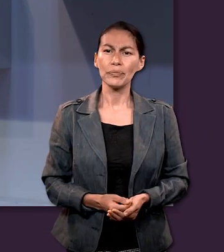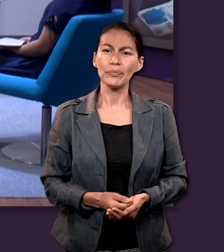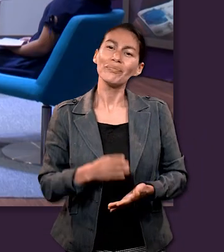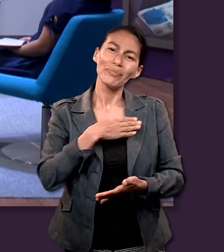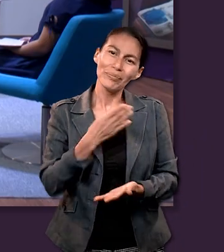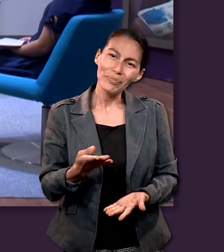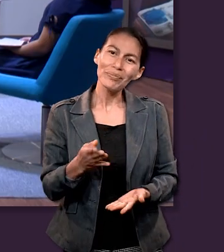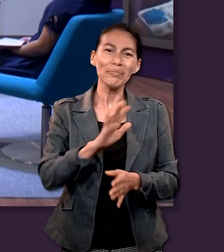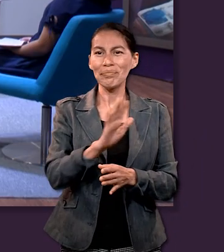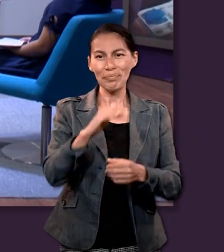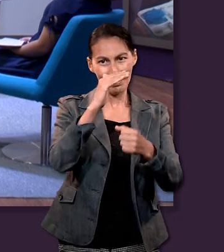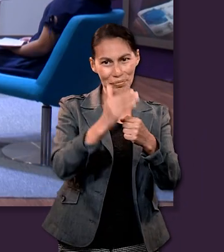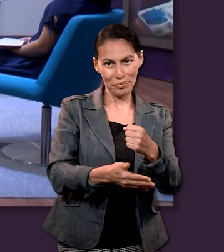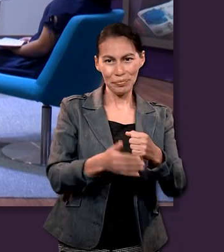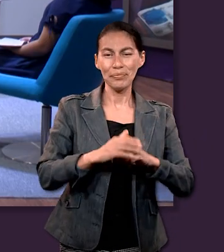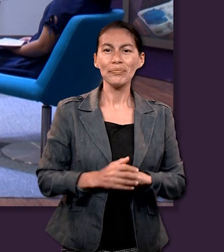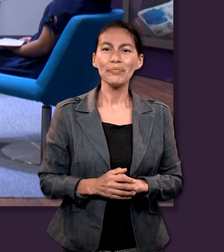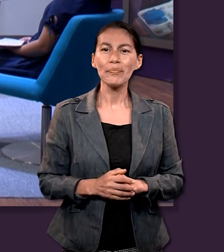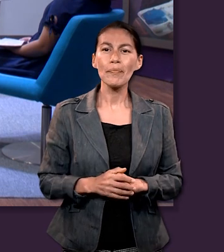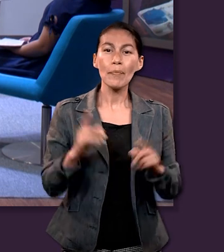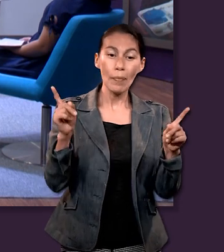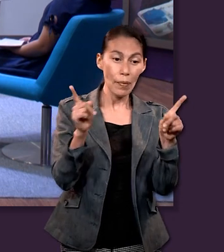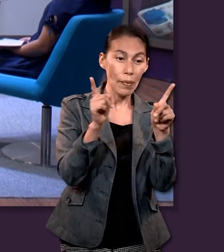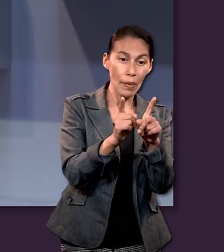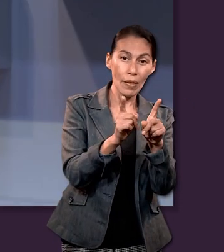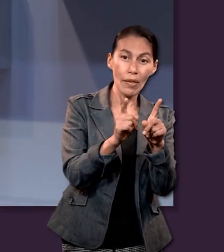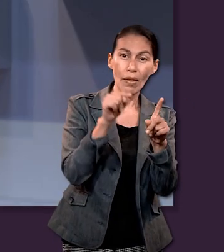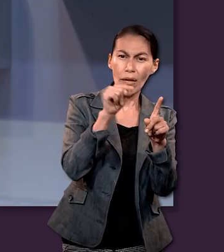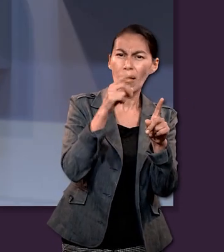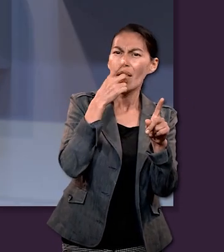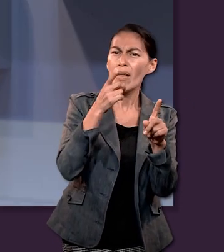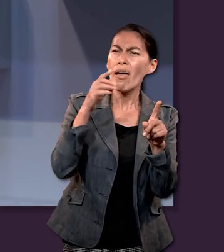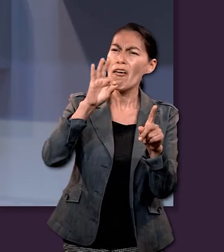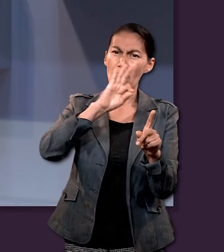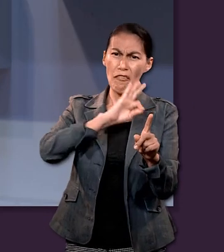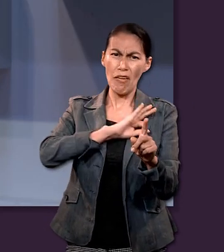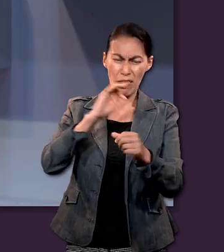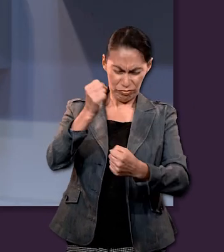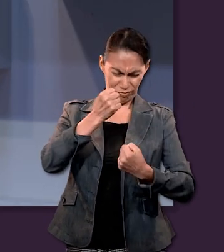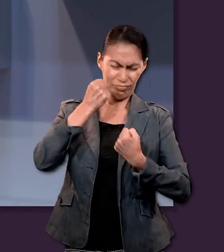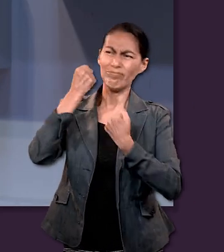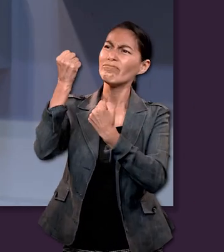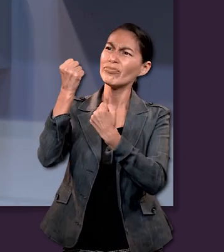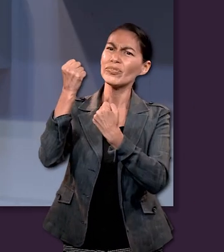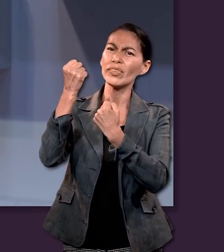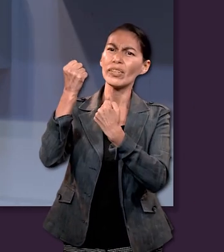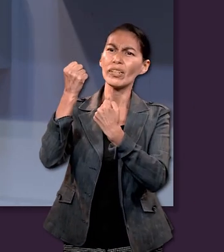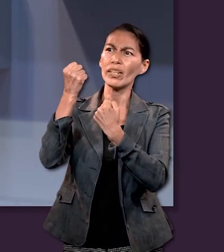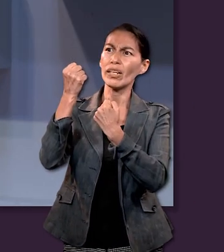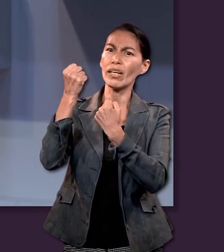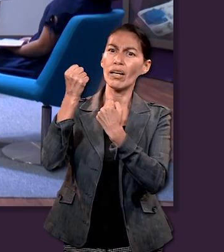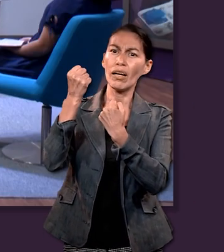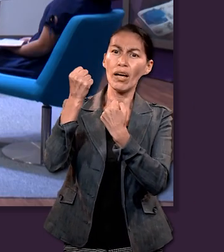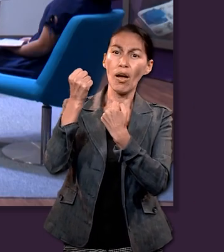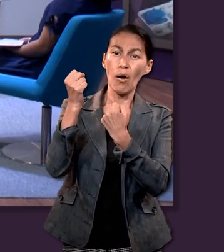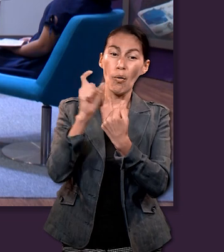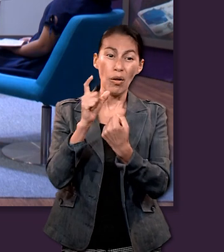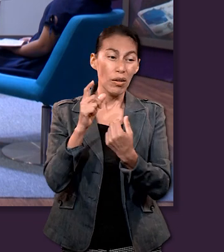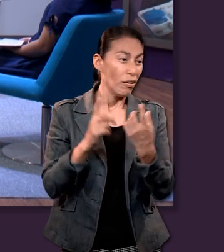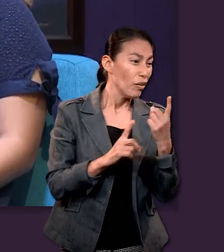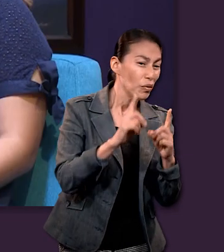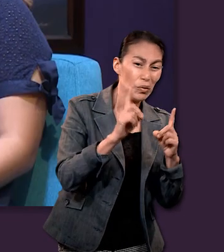con una frase que dice la fe se fortalece al entrar en conflicto con dudas e influencias